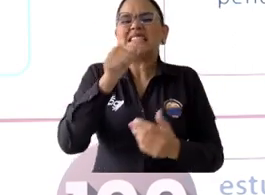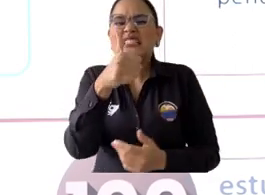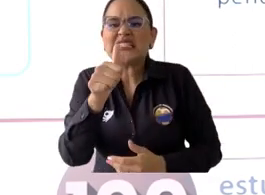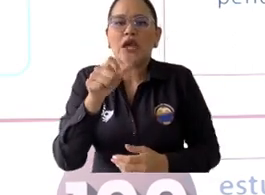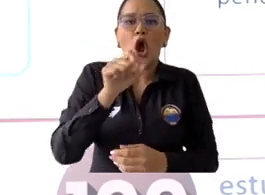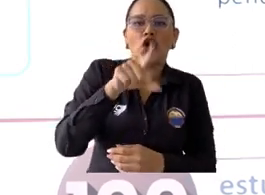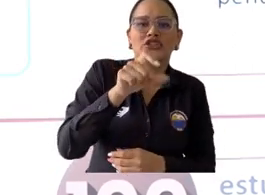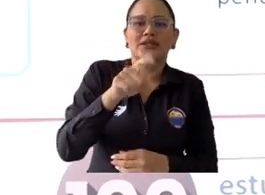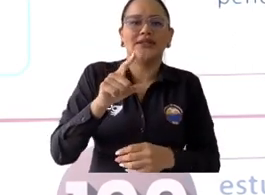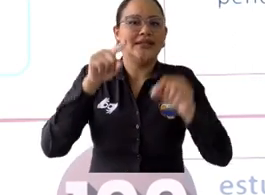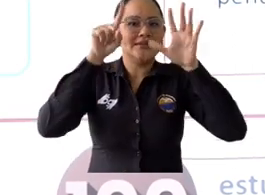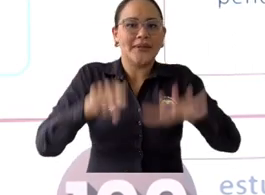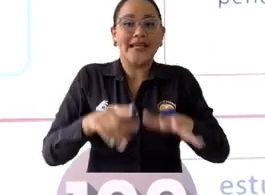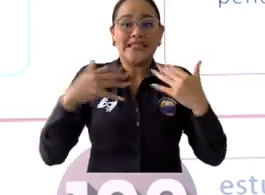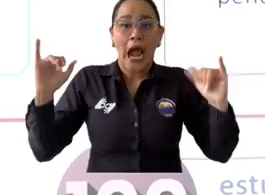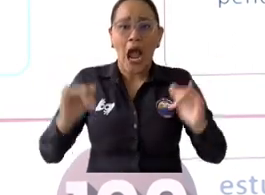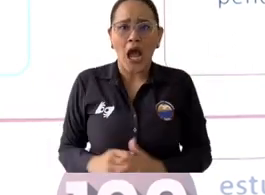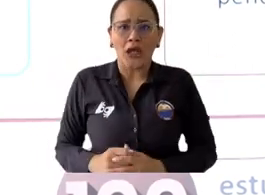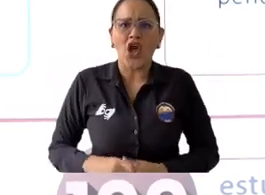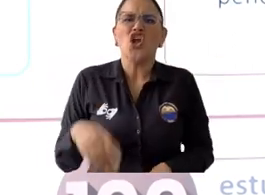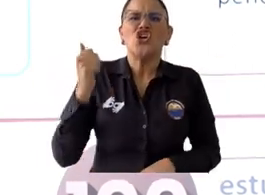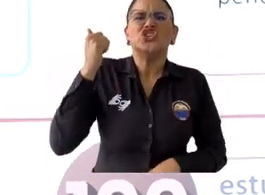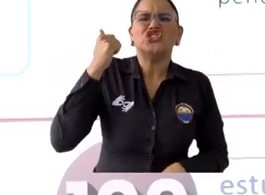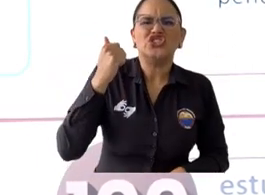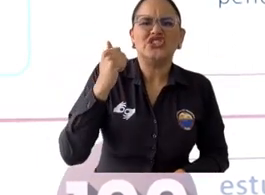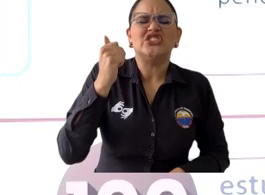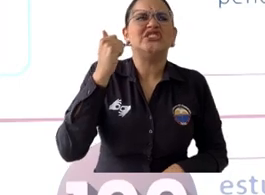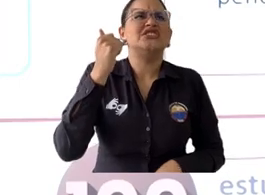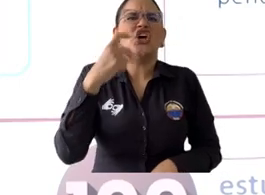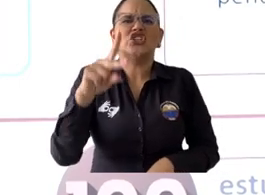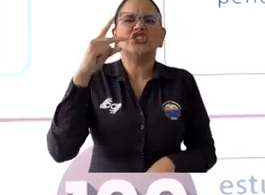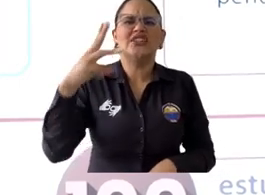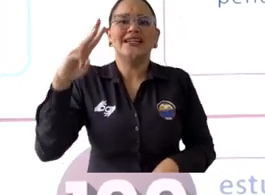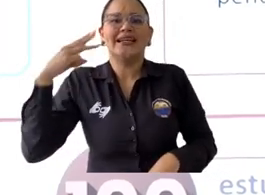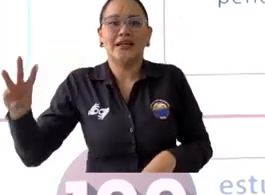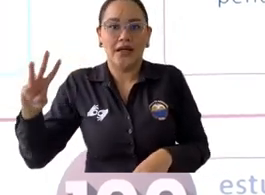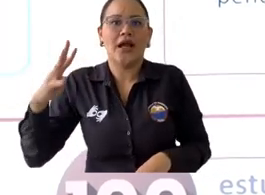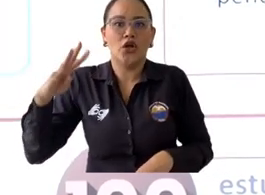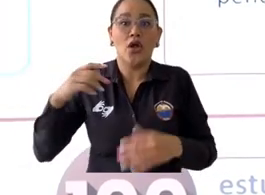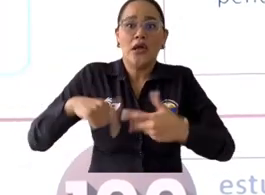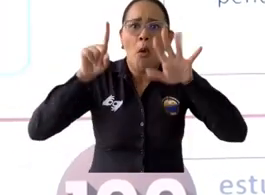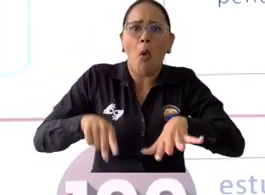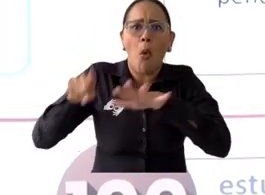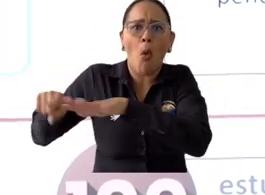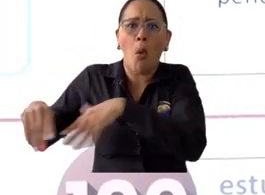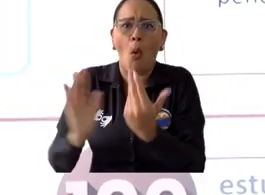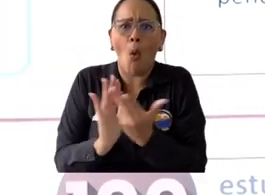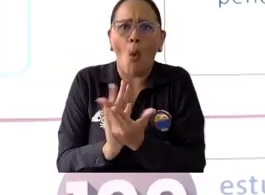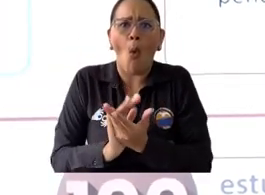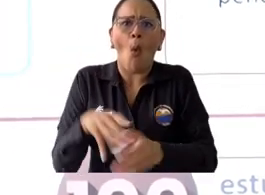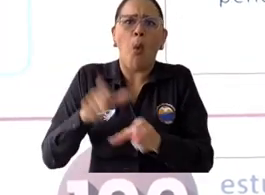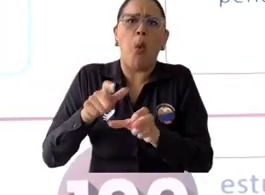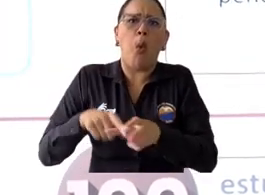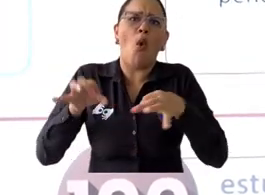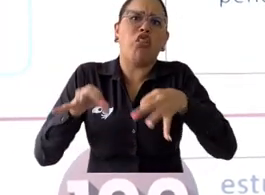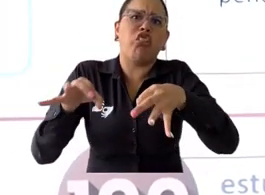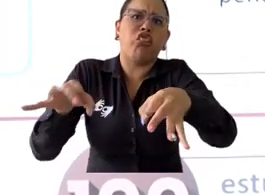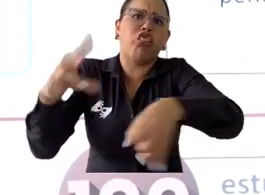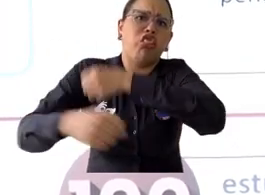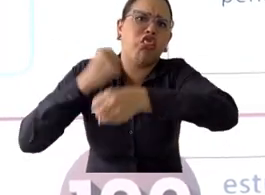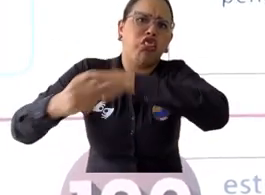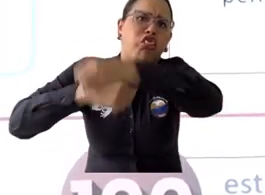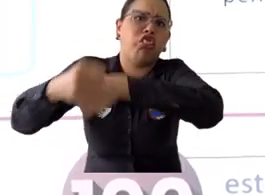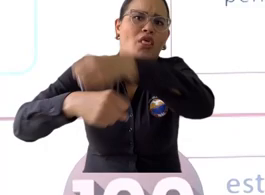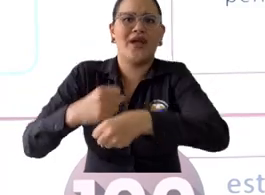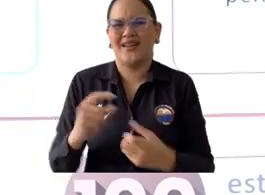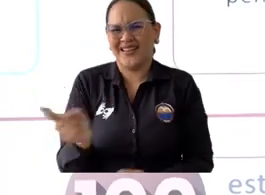14. En el caso de los estudiantes de grado, pues sabemos en muchos casos se dificulta el trabajo final y a lo mejor requieren dos o tres semestres más